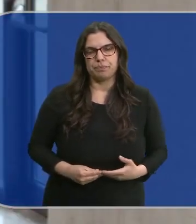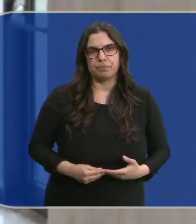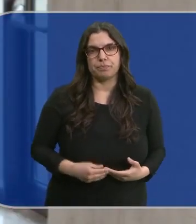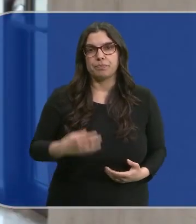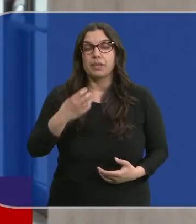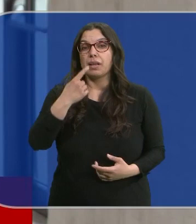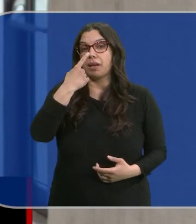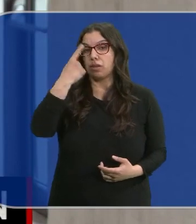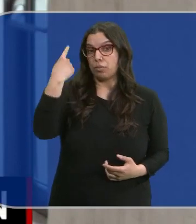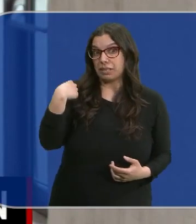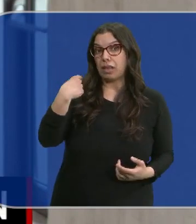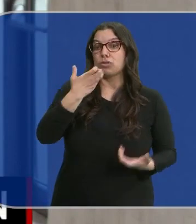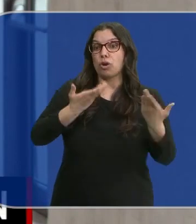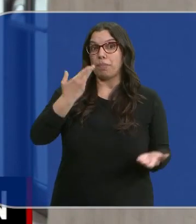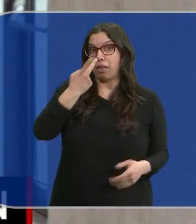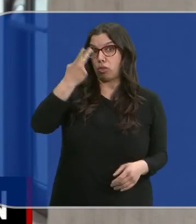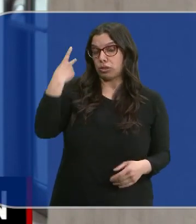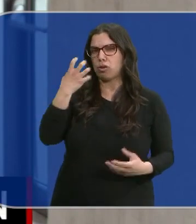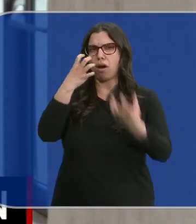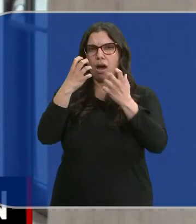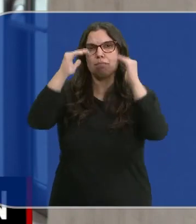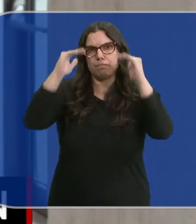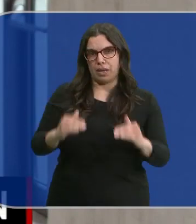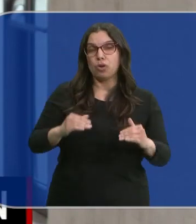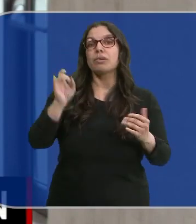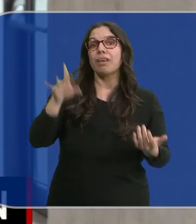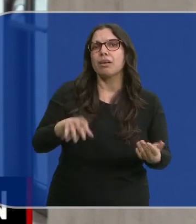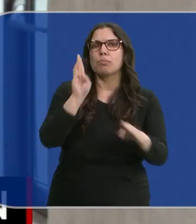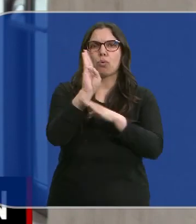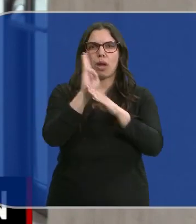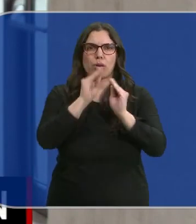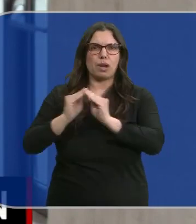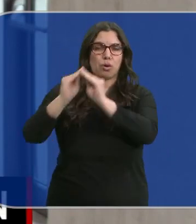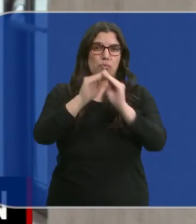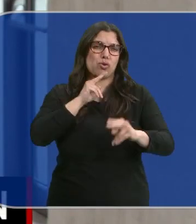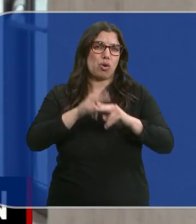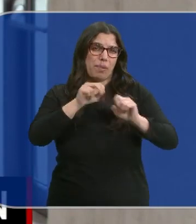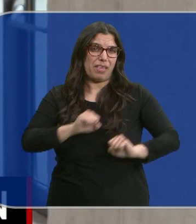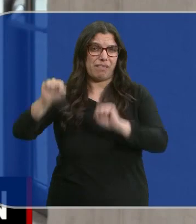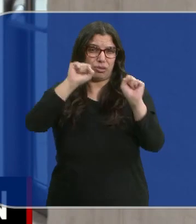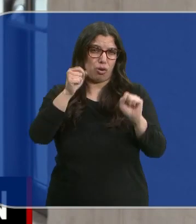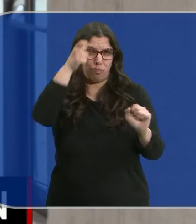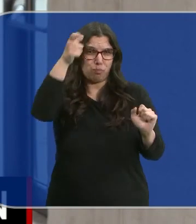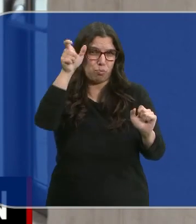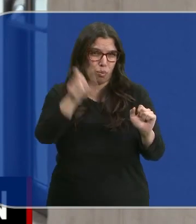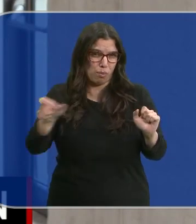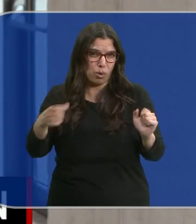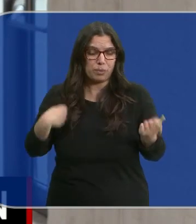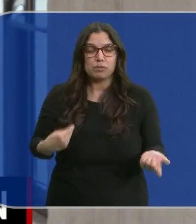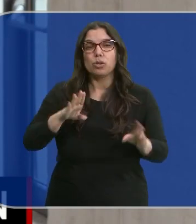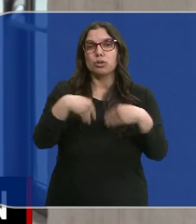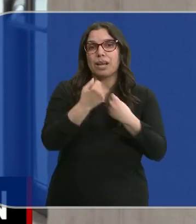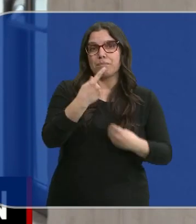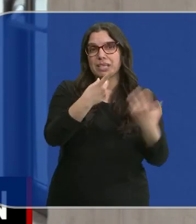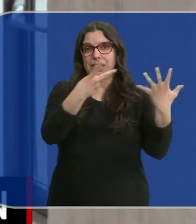Menos quejas que en 2022. Ha recibido el procurador del Común de Castilla y León, el defensor del pueblo a nivel autonómico, concretamente 1